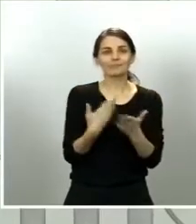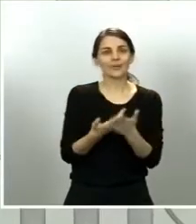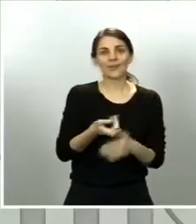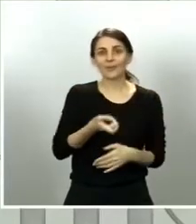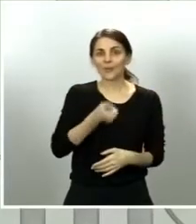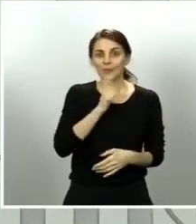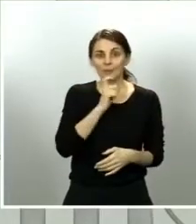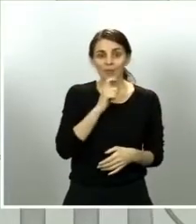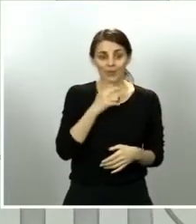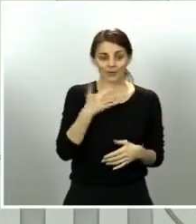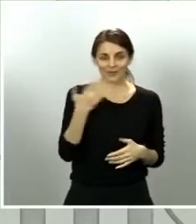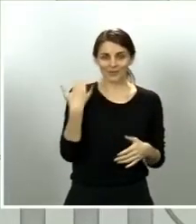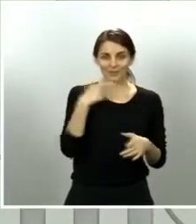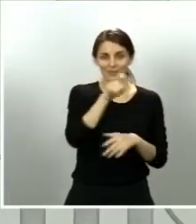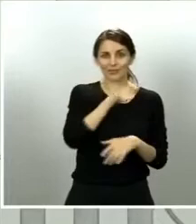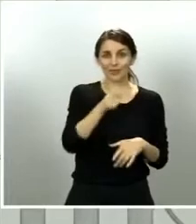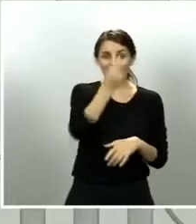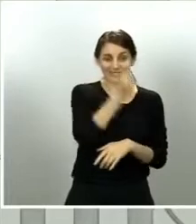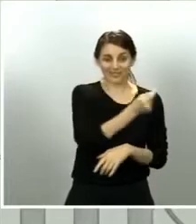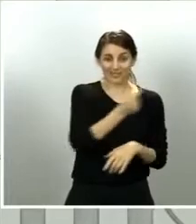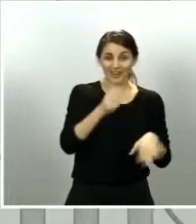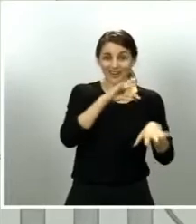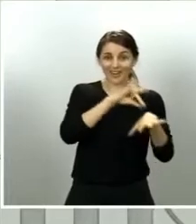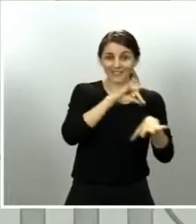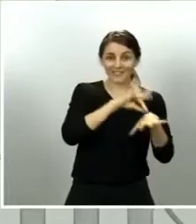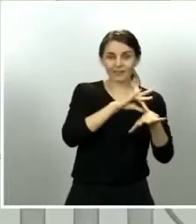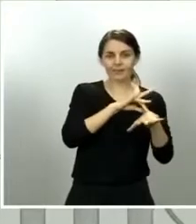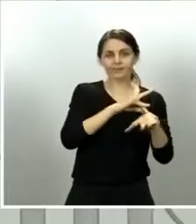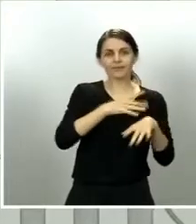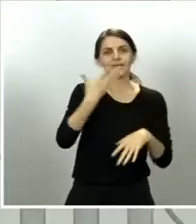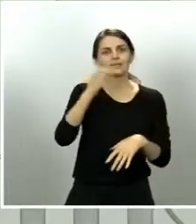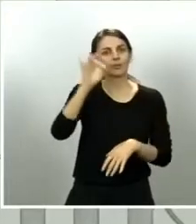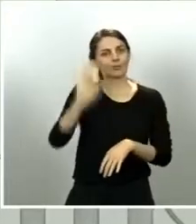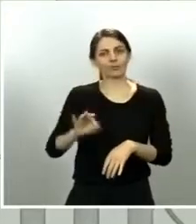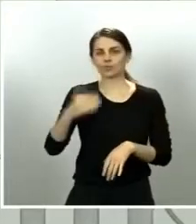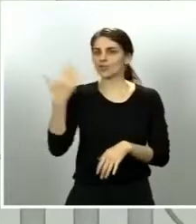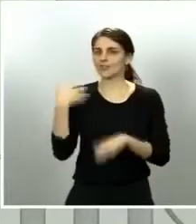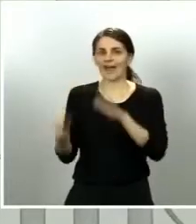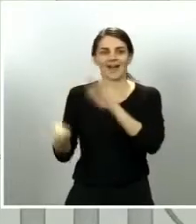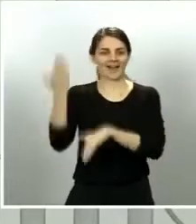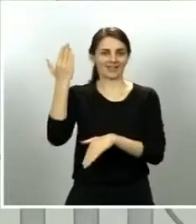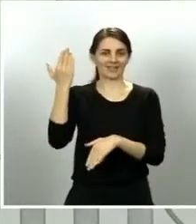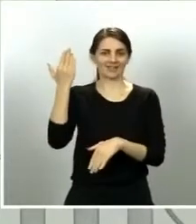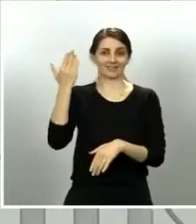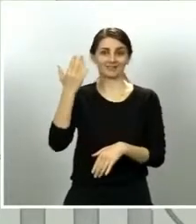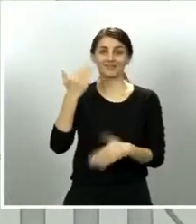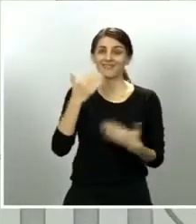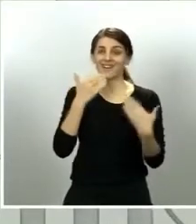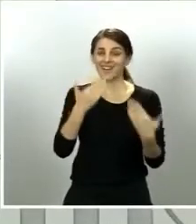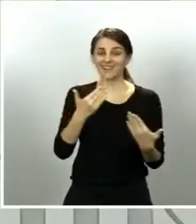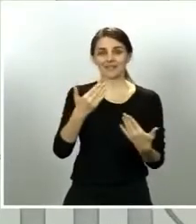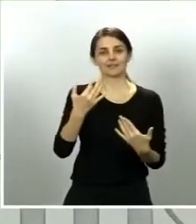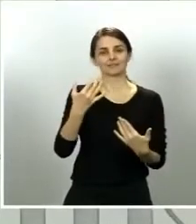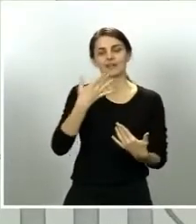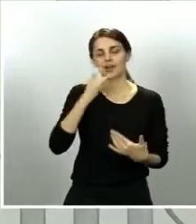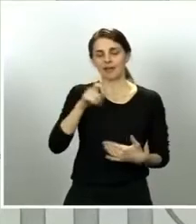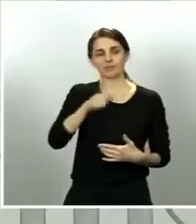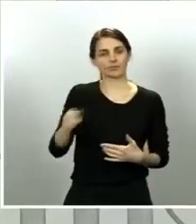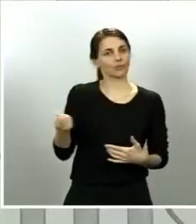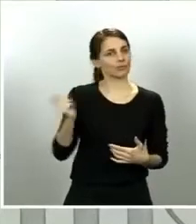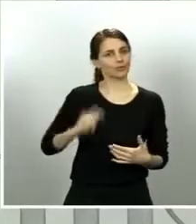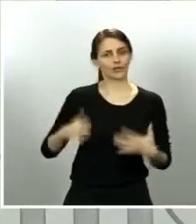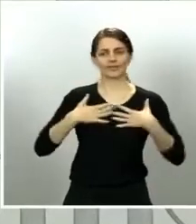están recuperadas gracias al magnífico Sistema Nacional de Salud que tenemos los españoles y al esfuerzo de los profesionales sanitarios en su conjunto que queremos